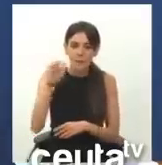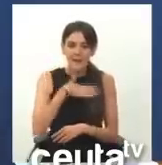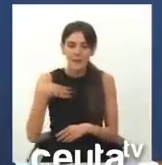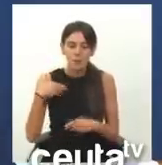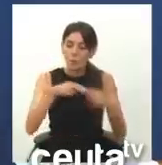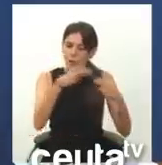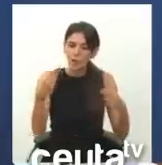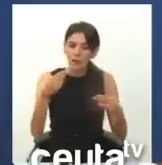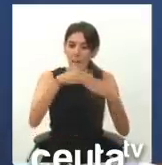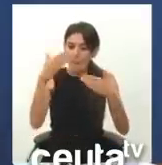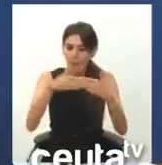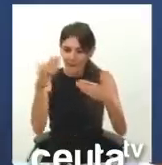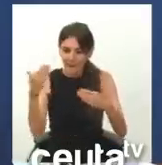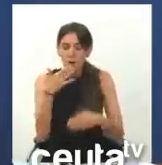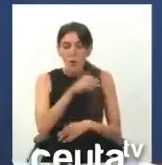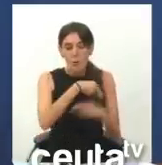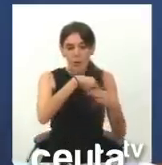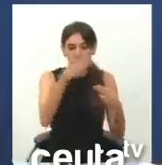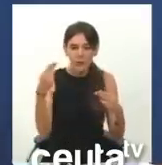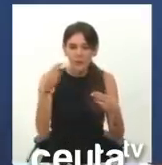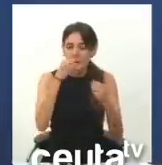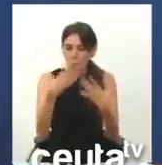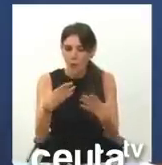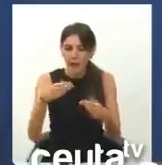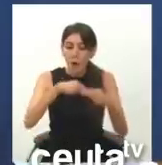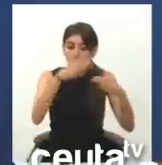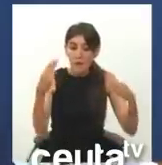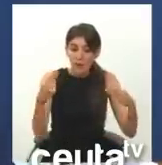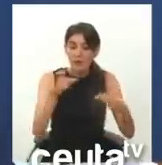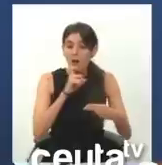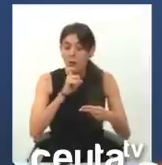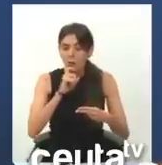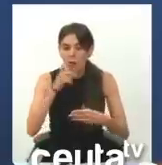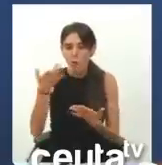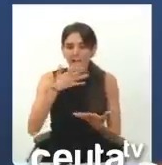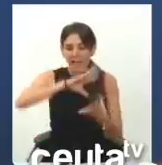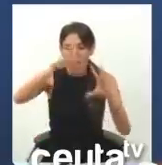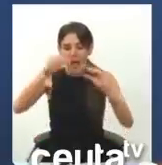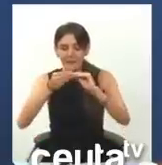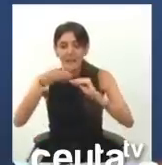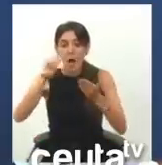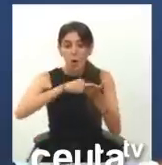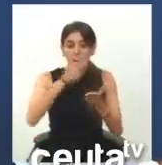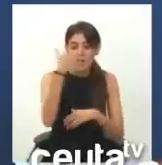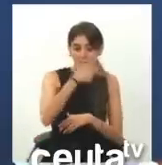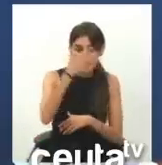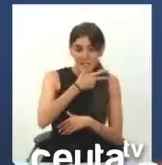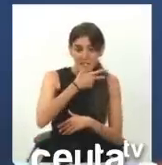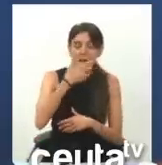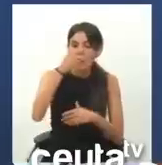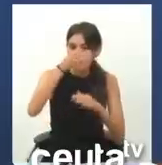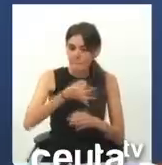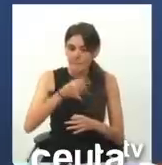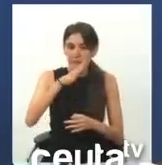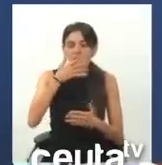una frontera moderna, una frontera bien dotada, una frontera en la que se aplique Schengen sin excepción y en la que haya